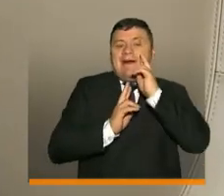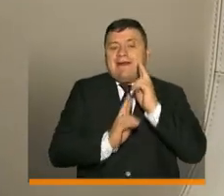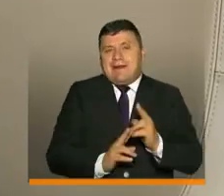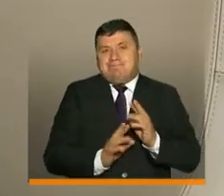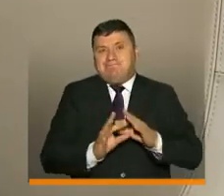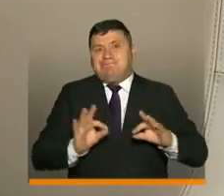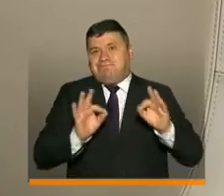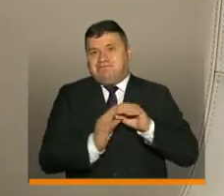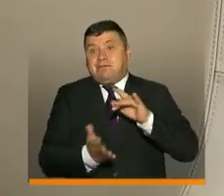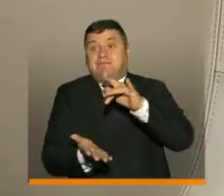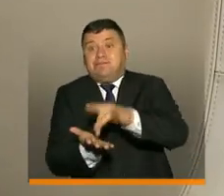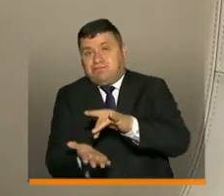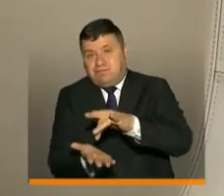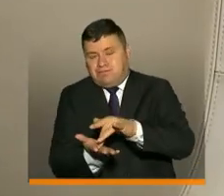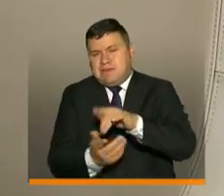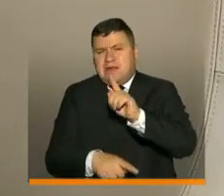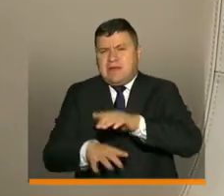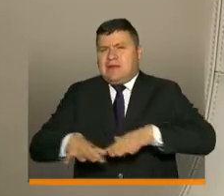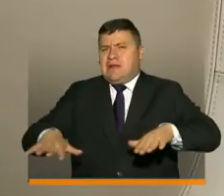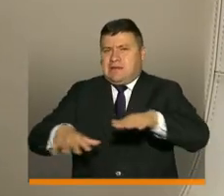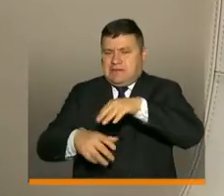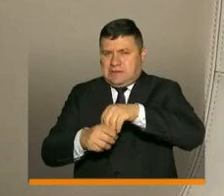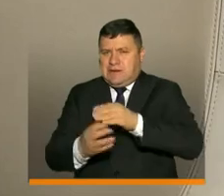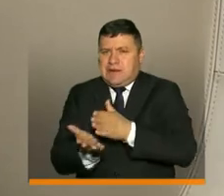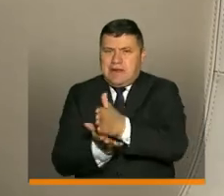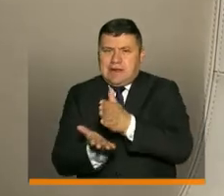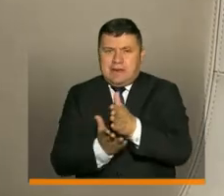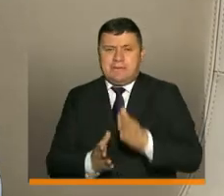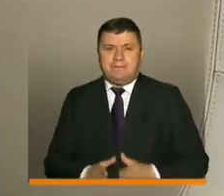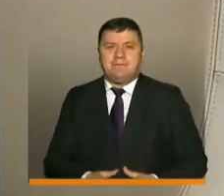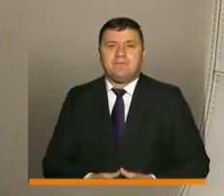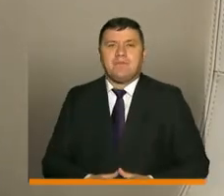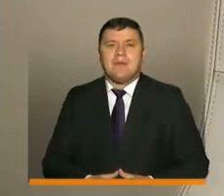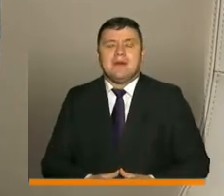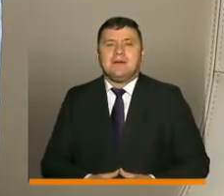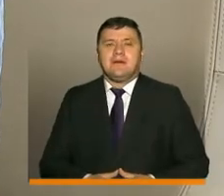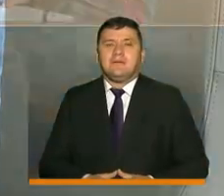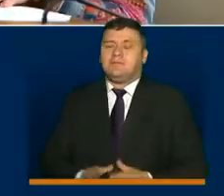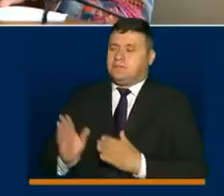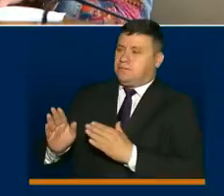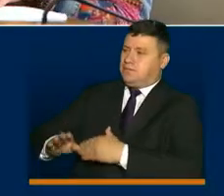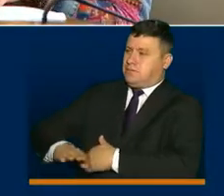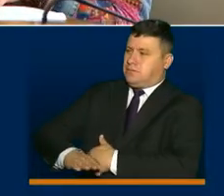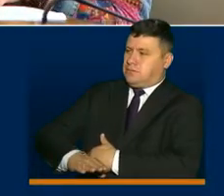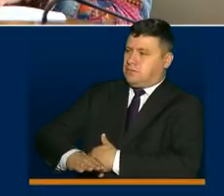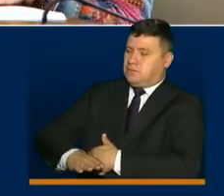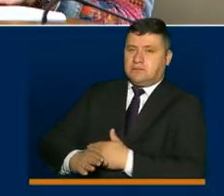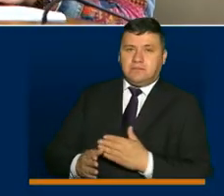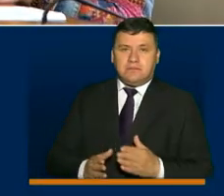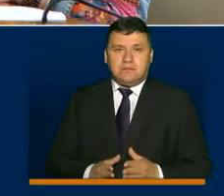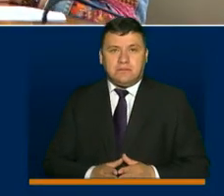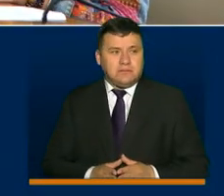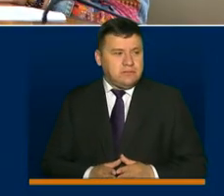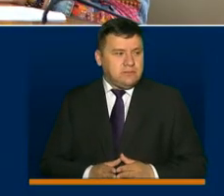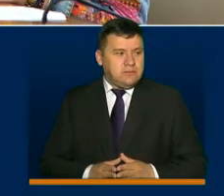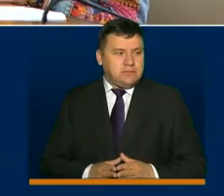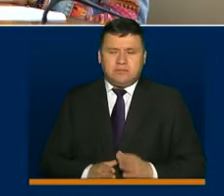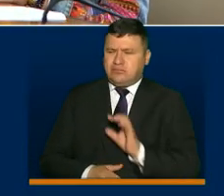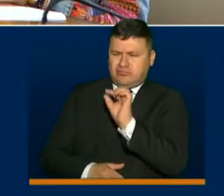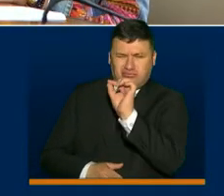también el valor de la presencialidad en muchas de las áreas y muchas de las carreras. Y, ministra, un